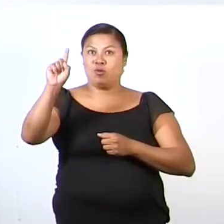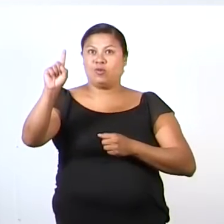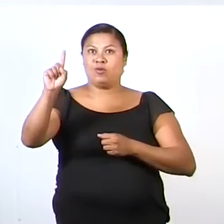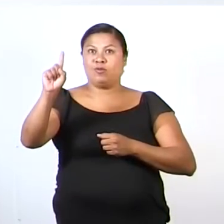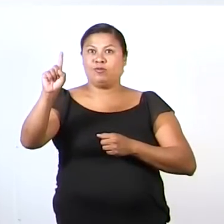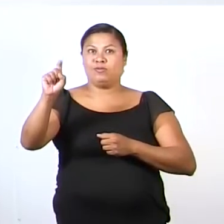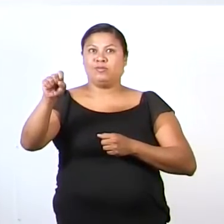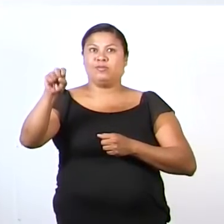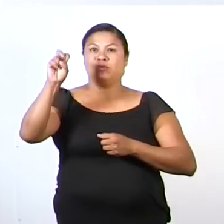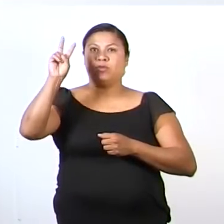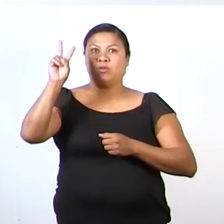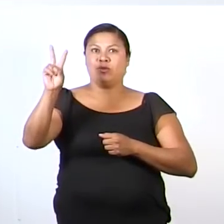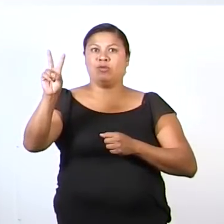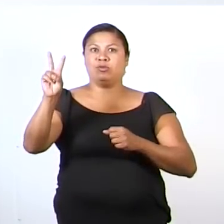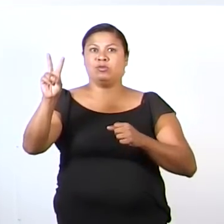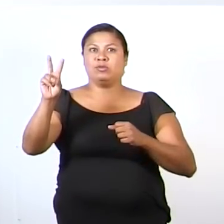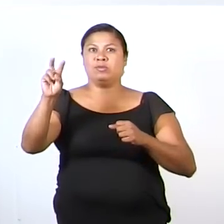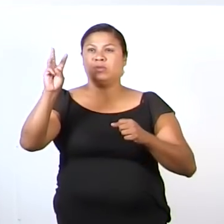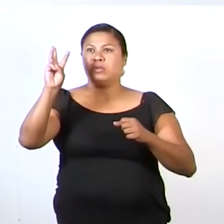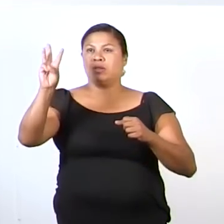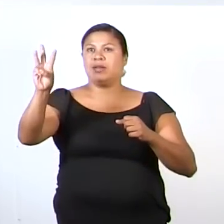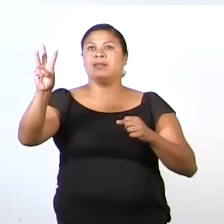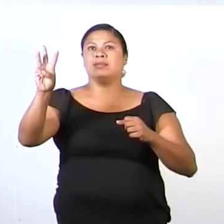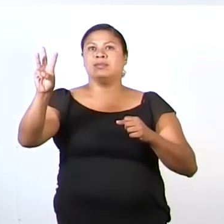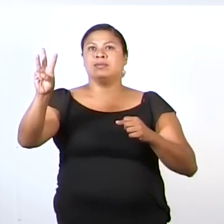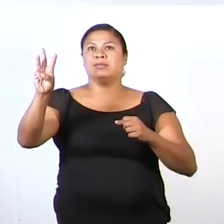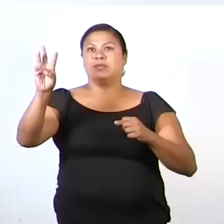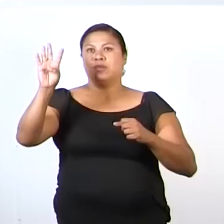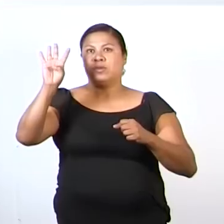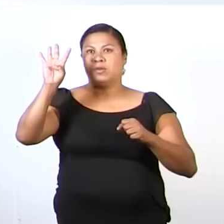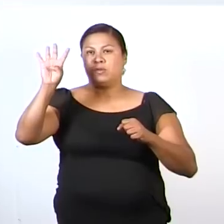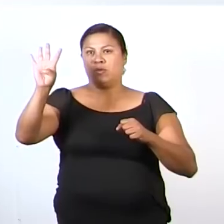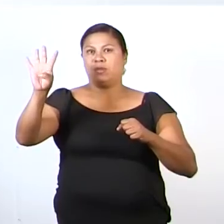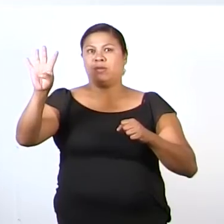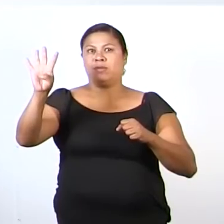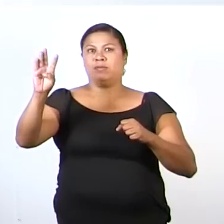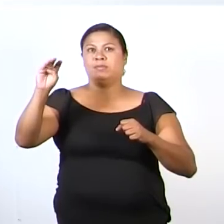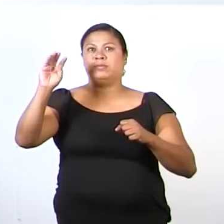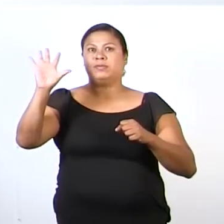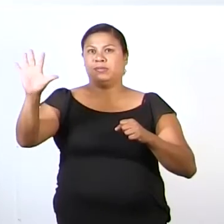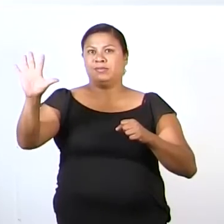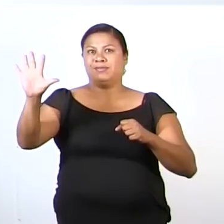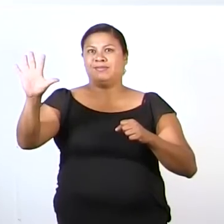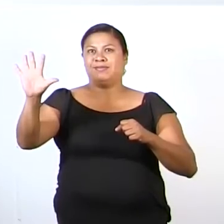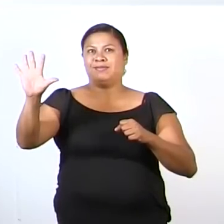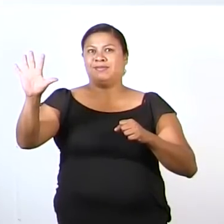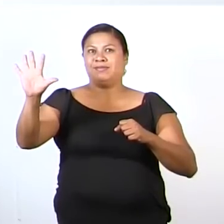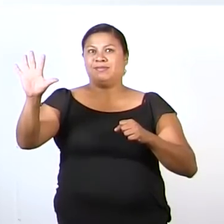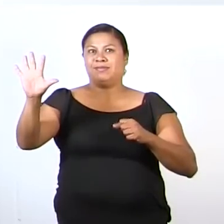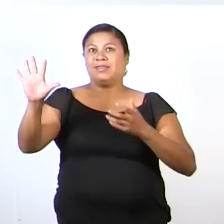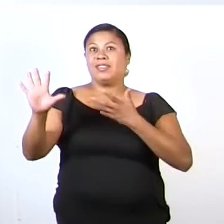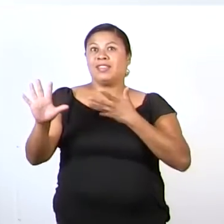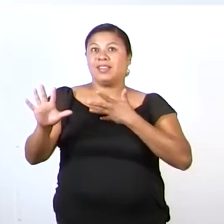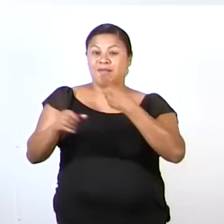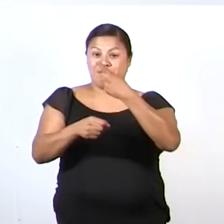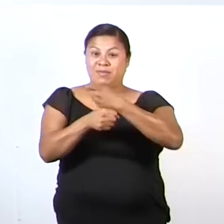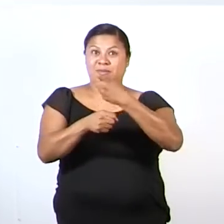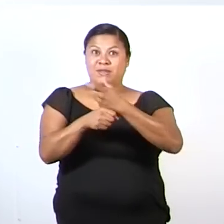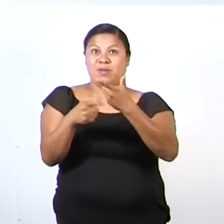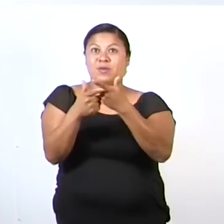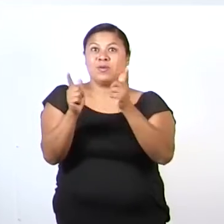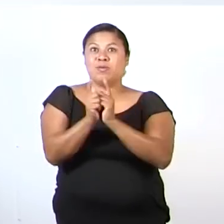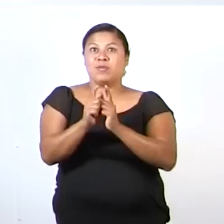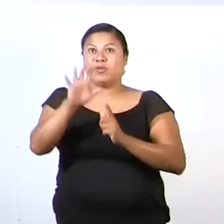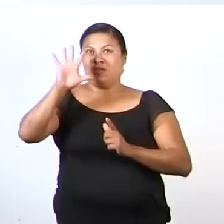Uno, dos, tres, cuatro, cinco. Tengo mi primer colección de